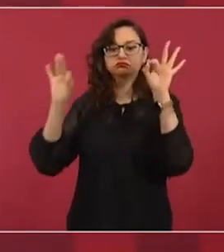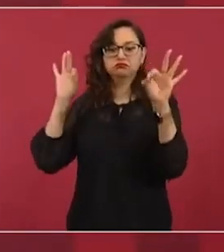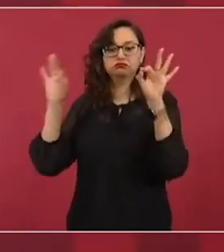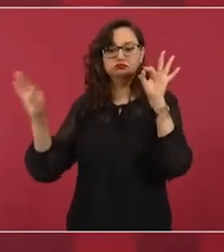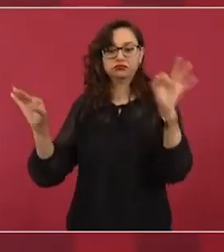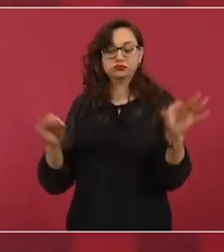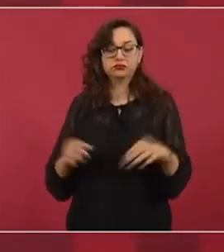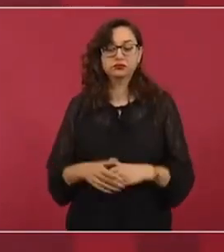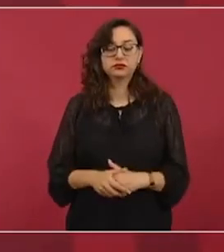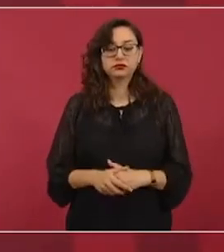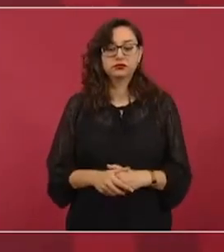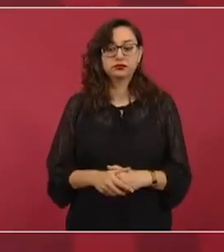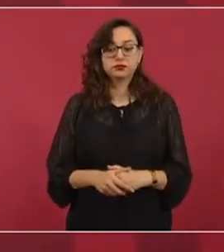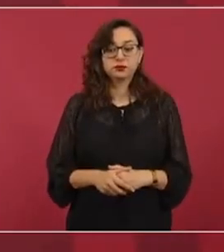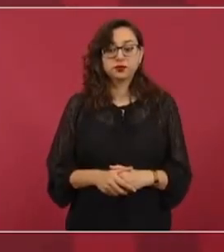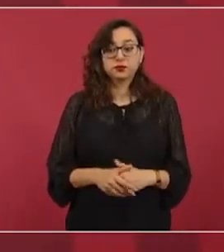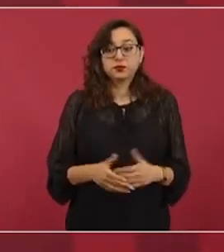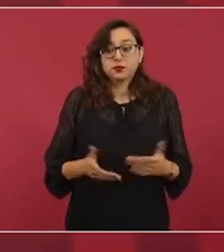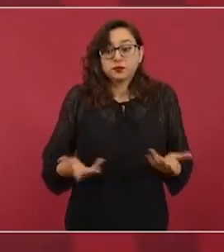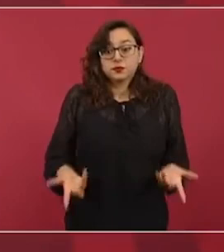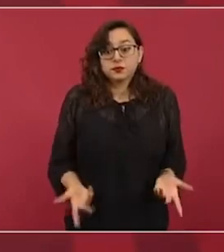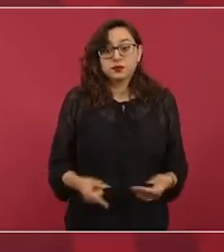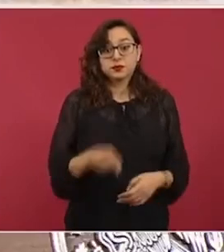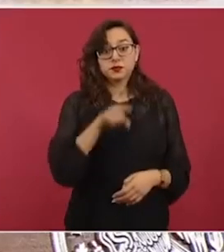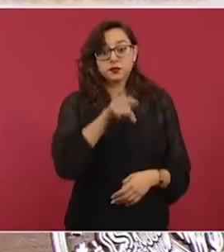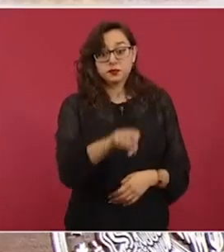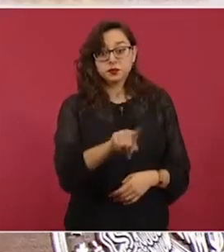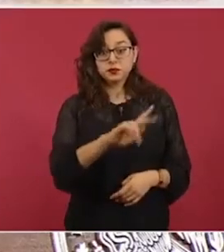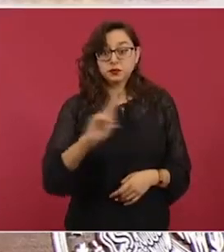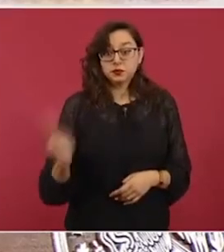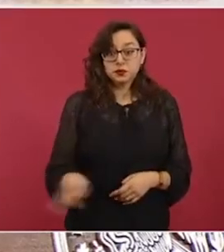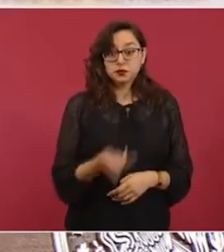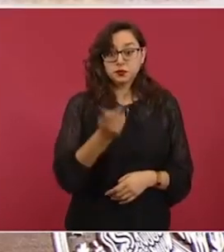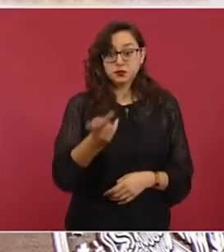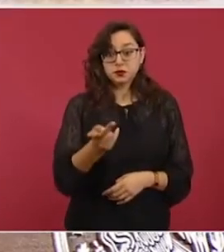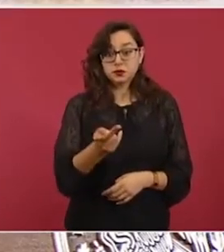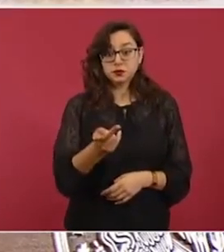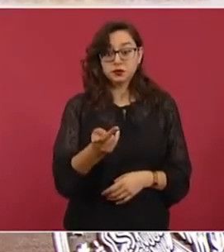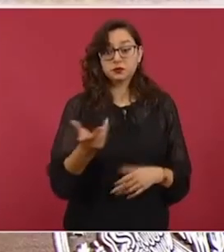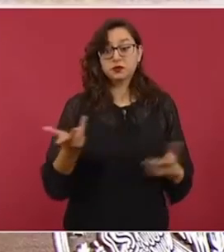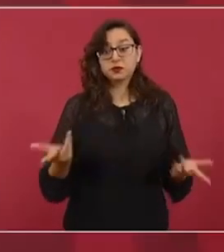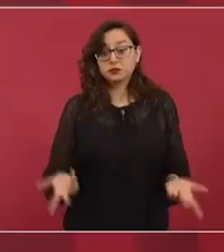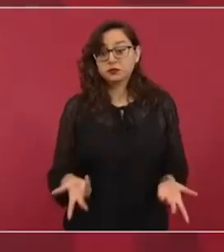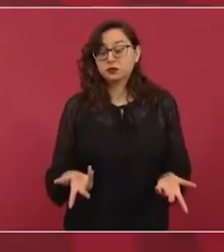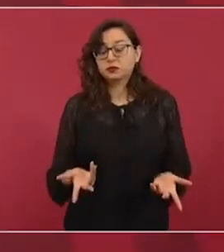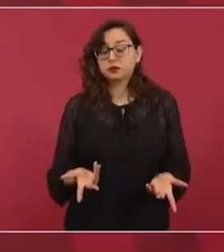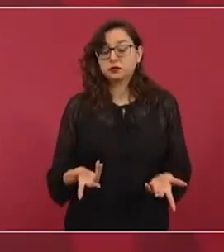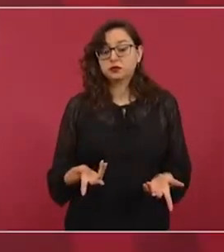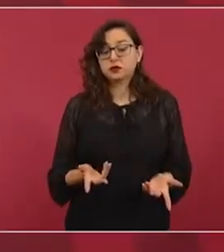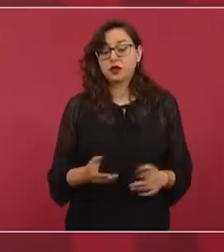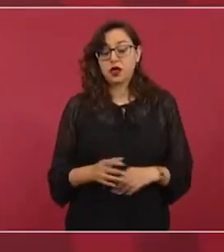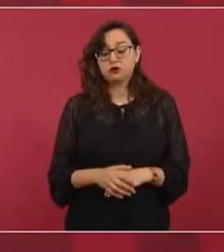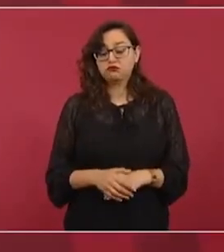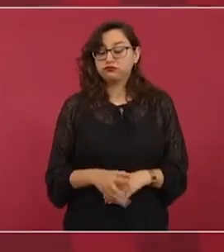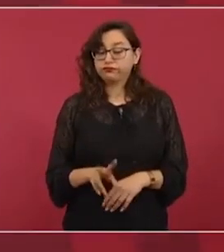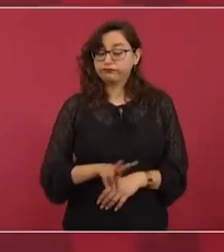Entonces, es tu pregunta sobre estos lamentables hechos